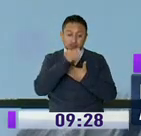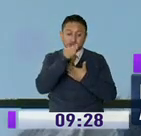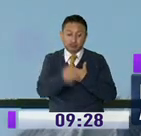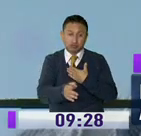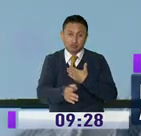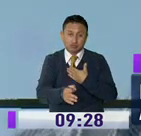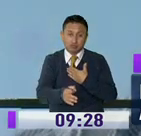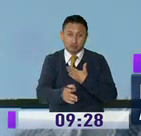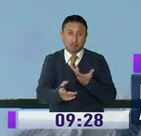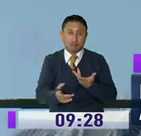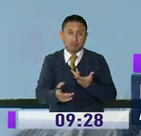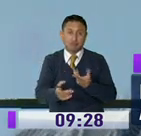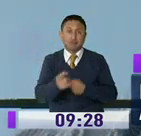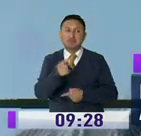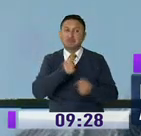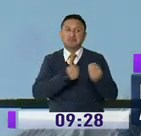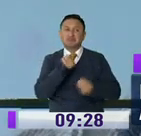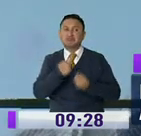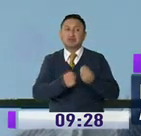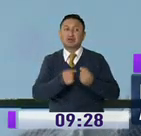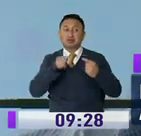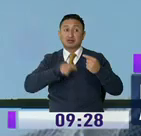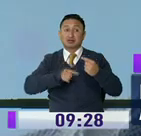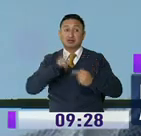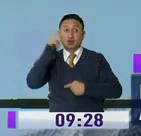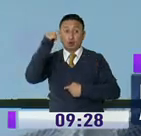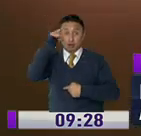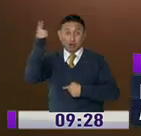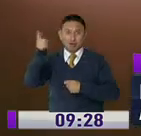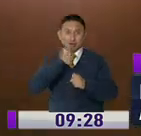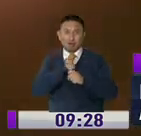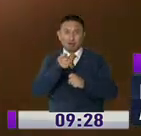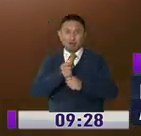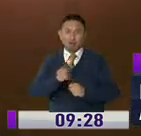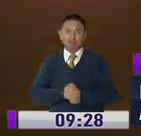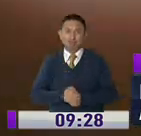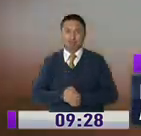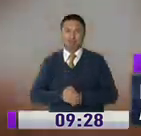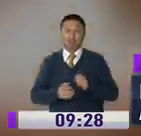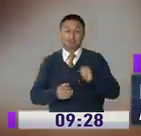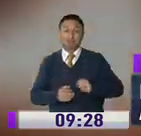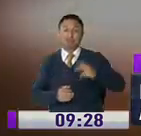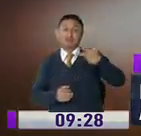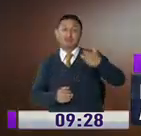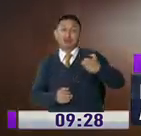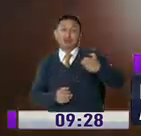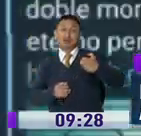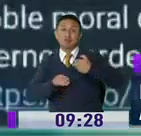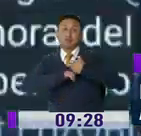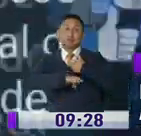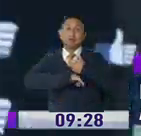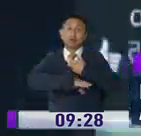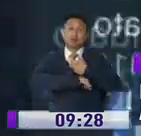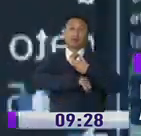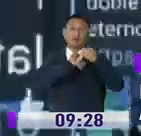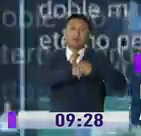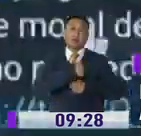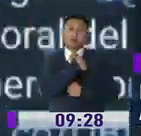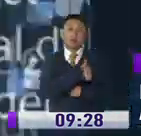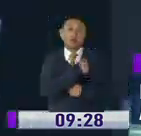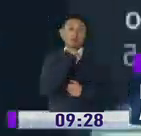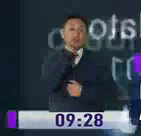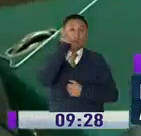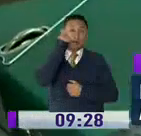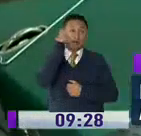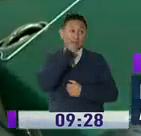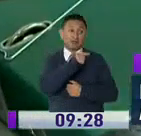que básicamente lo que hacen es desestabilizar el gobierno. Y asumarían 13 campañas simultáneas. Y sería el propio Correa,